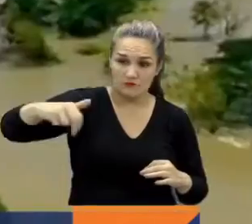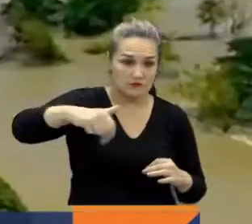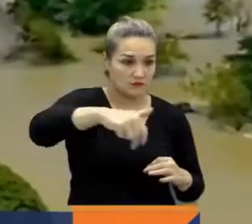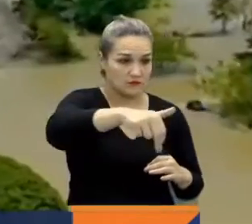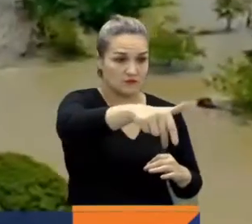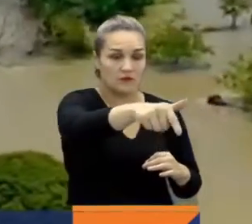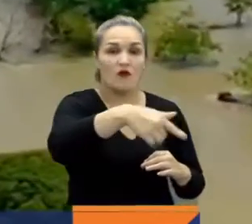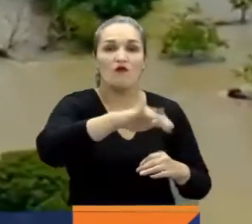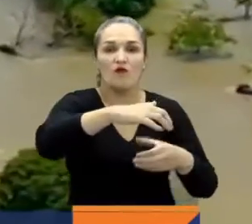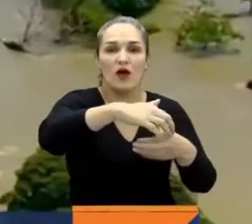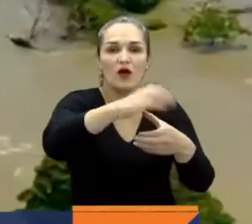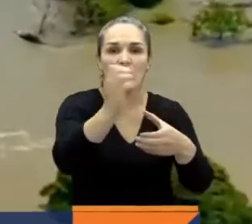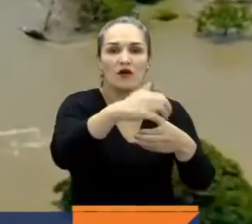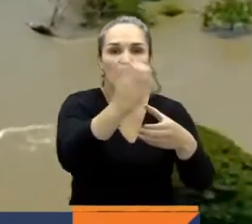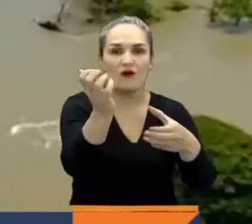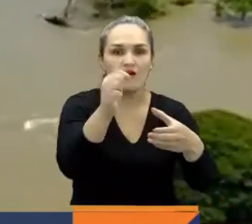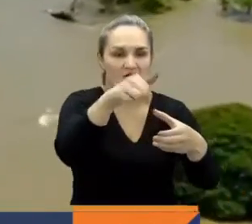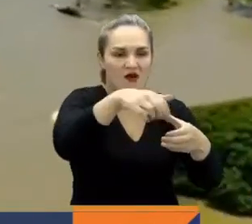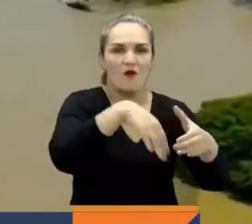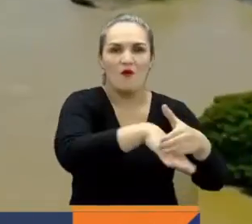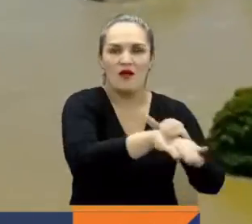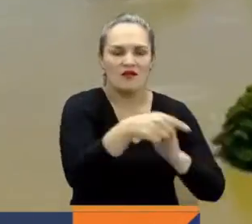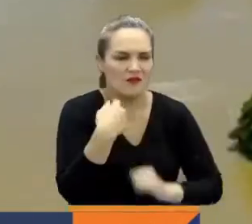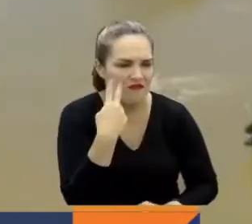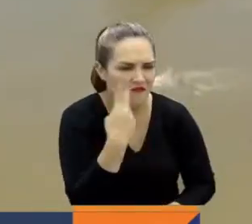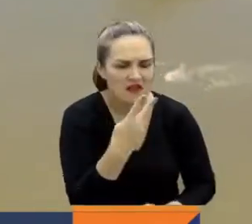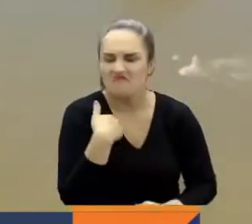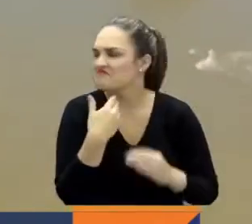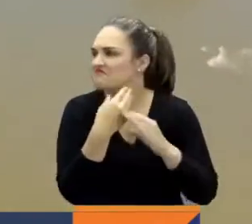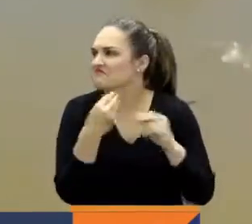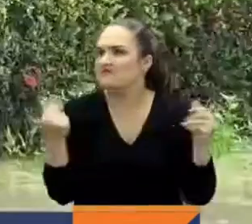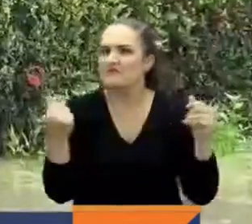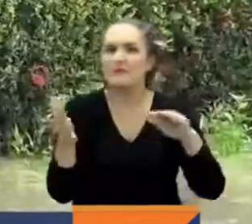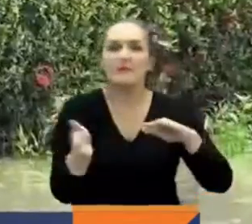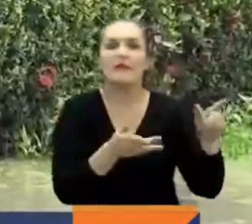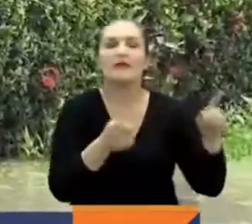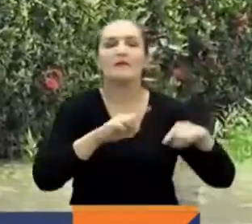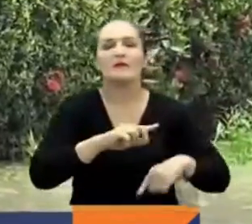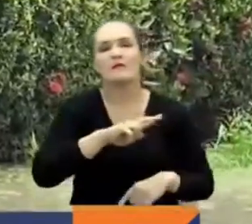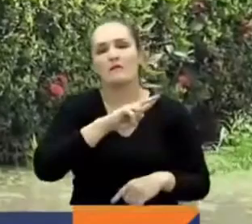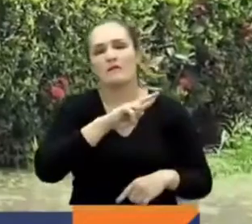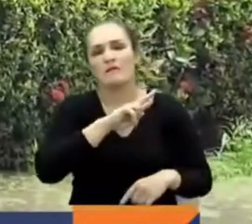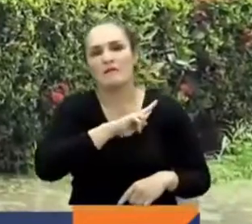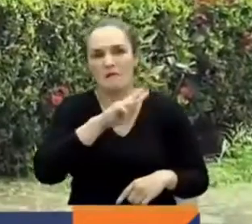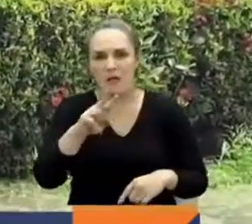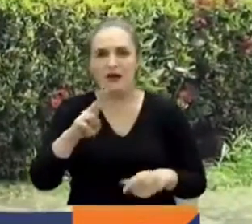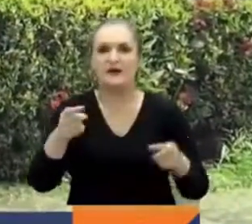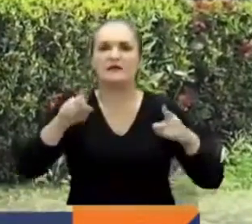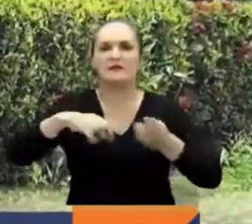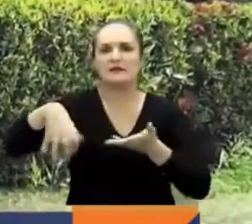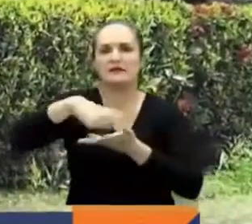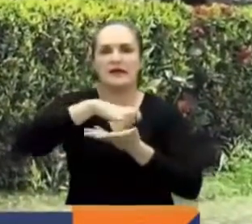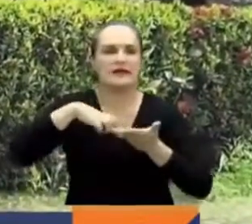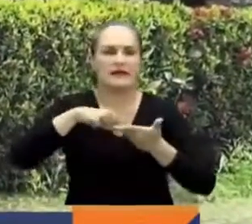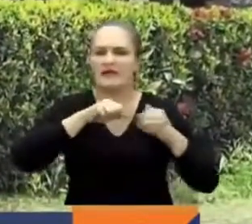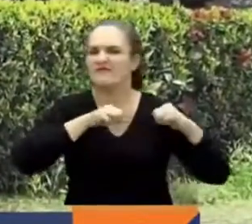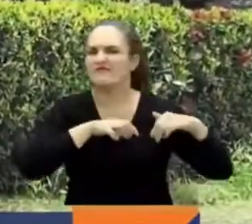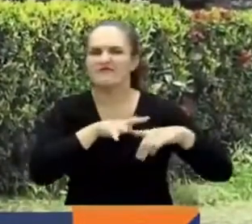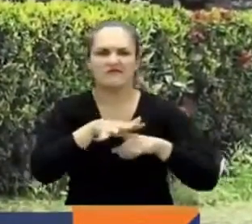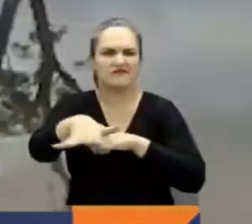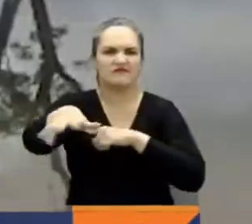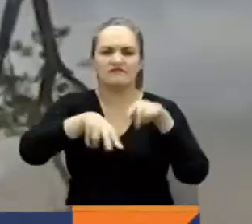media mañana. En Valle del Cauca y Santander, los cultivos también sufrieron estragos. Varias familias han quedado damnificadas.